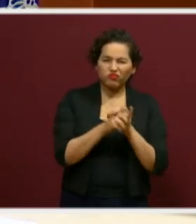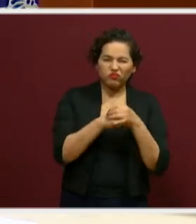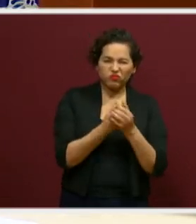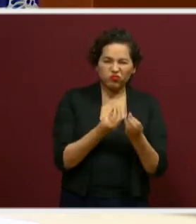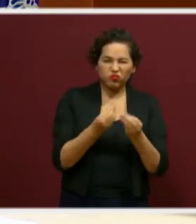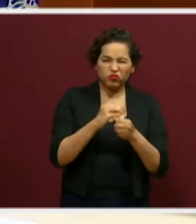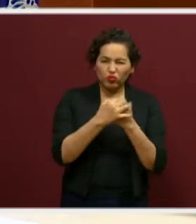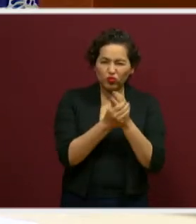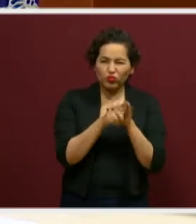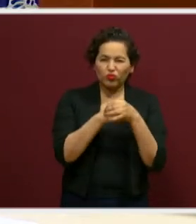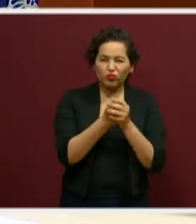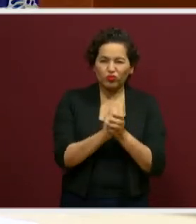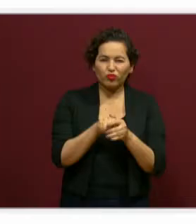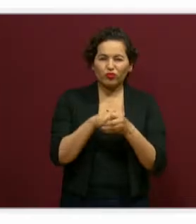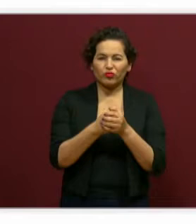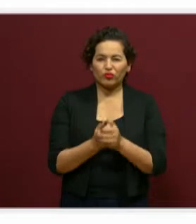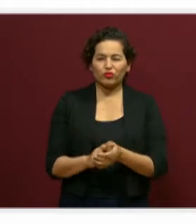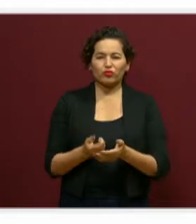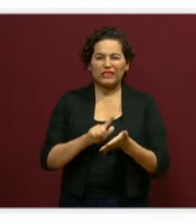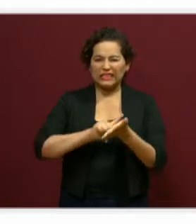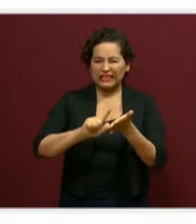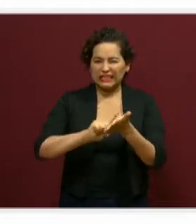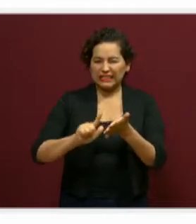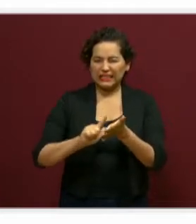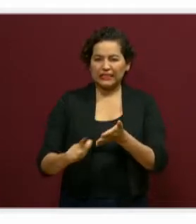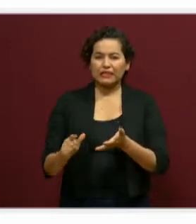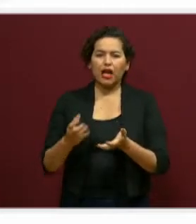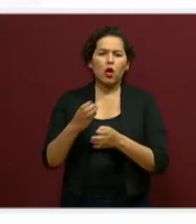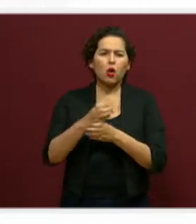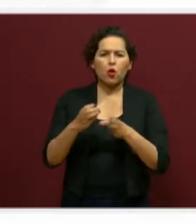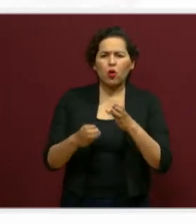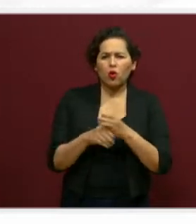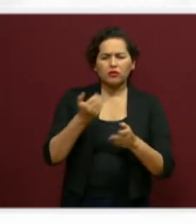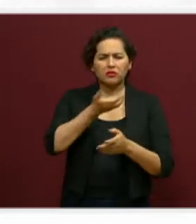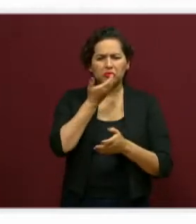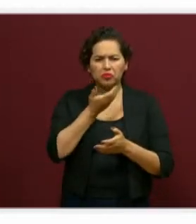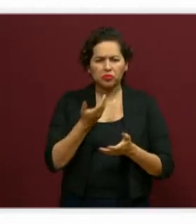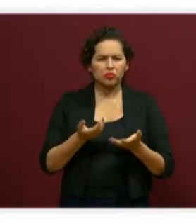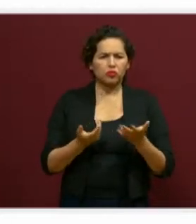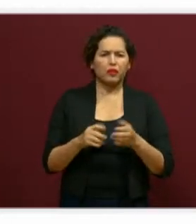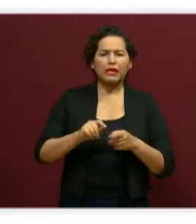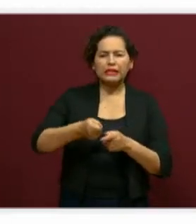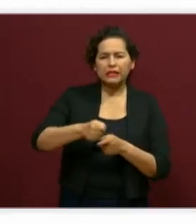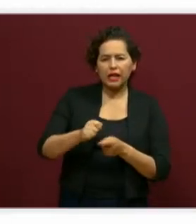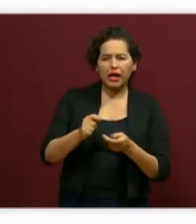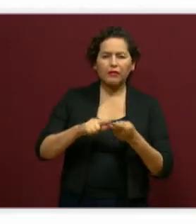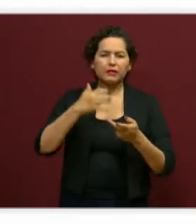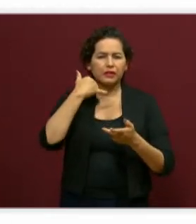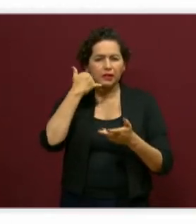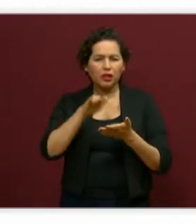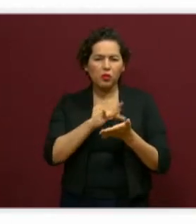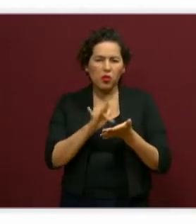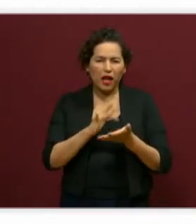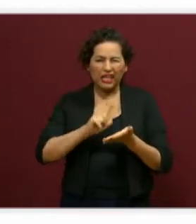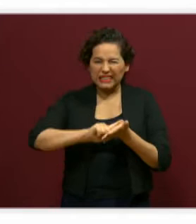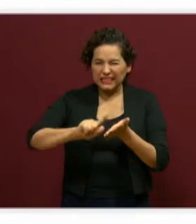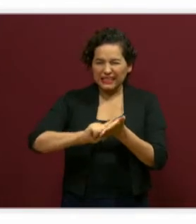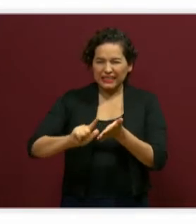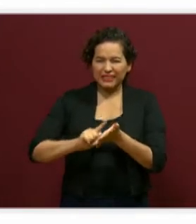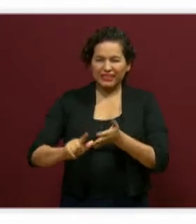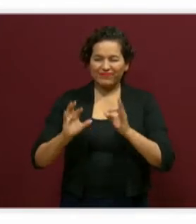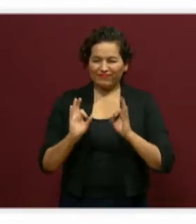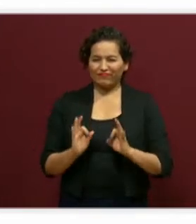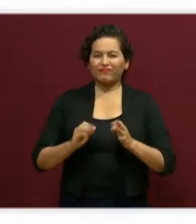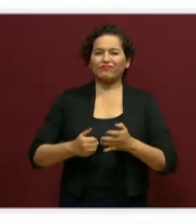jabonadura. También vamos a desinfectar y limpiar superficies y objetos de uso común como las llaves, el celular. Vamos a